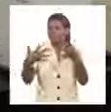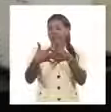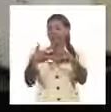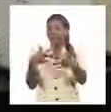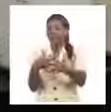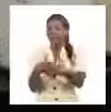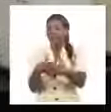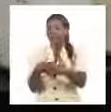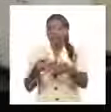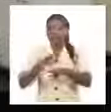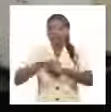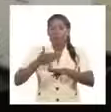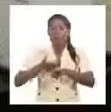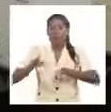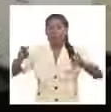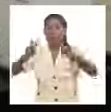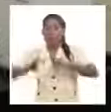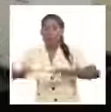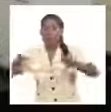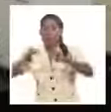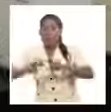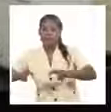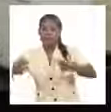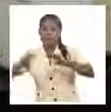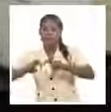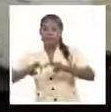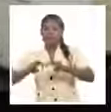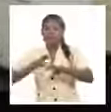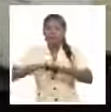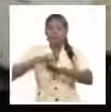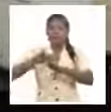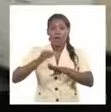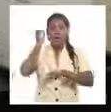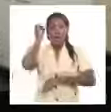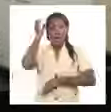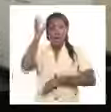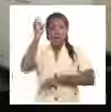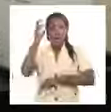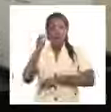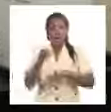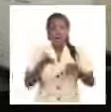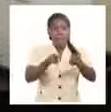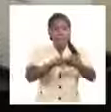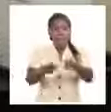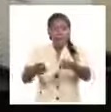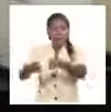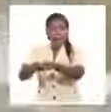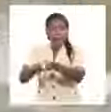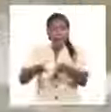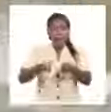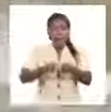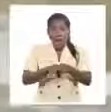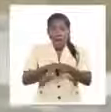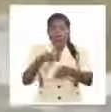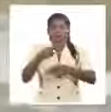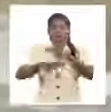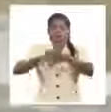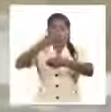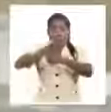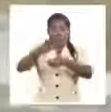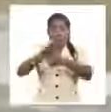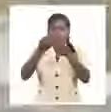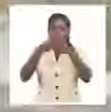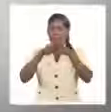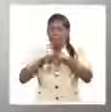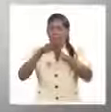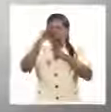fundamental, considerar entonces el desarrollo e innovación fabricando dispositivos que se puedan implementar en las